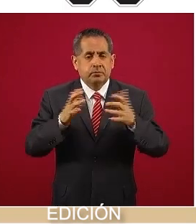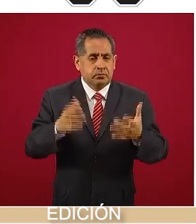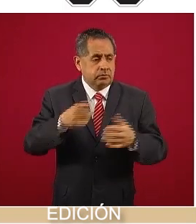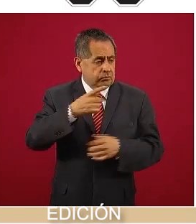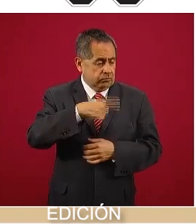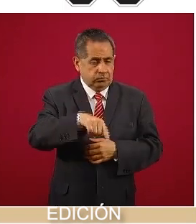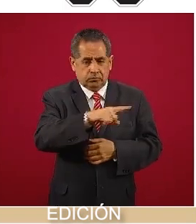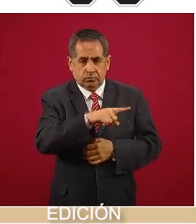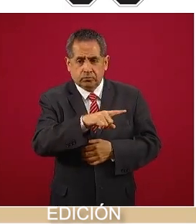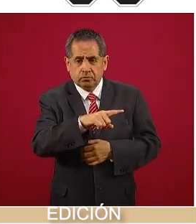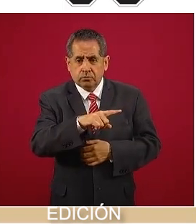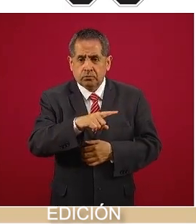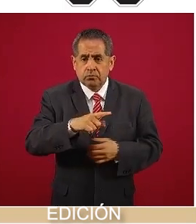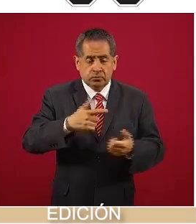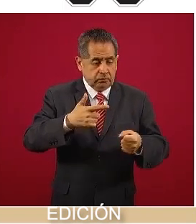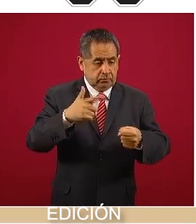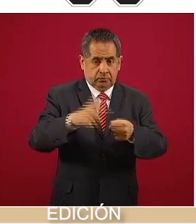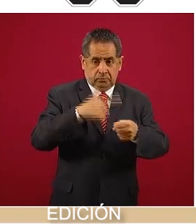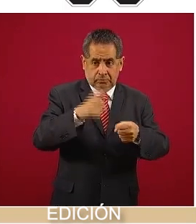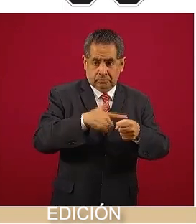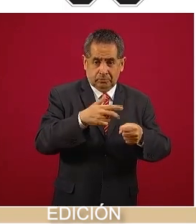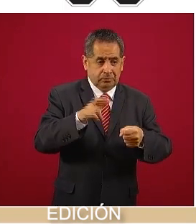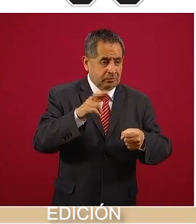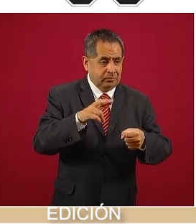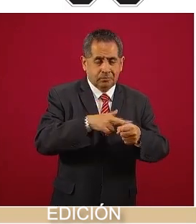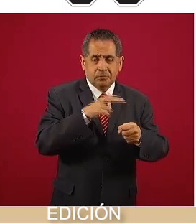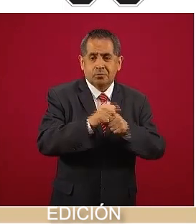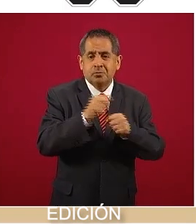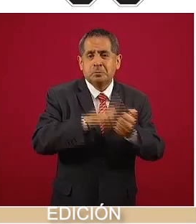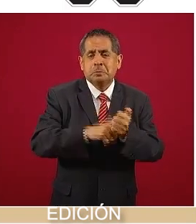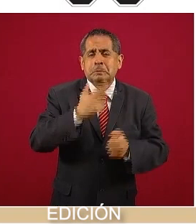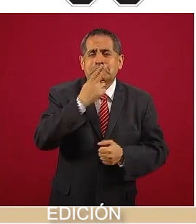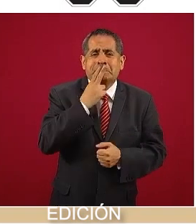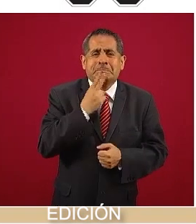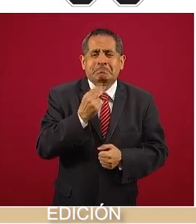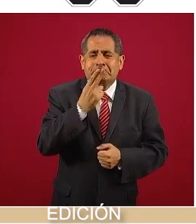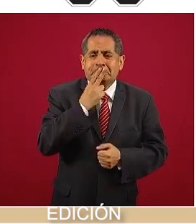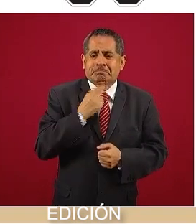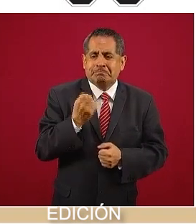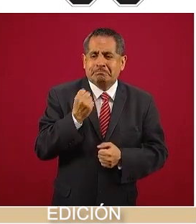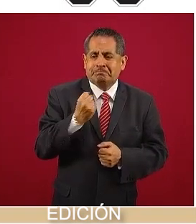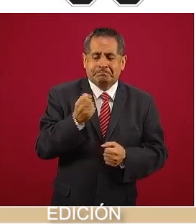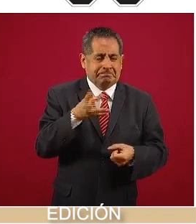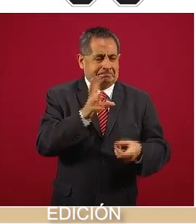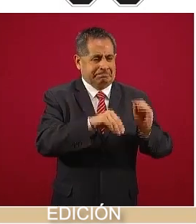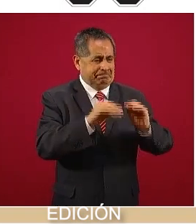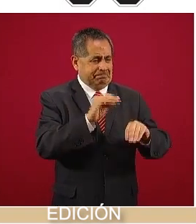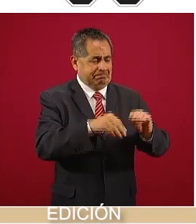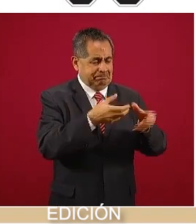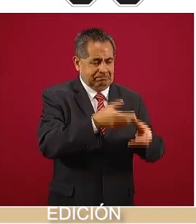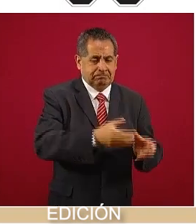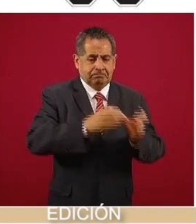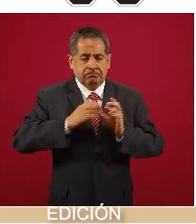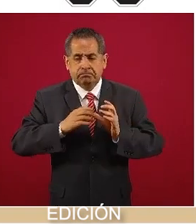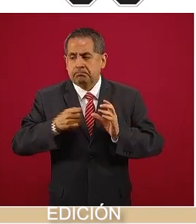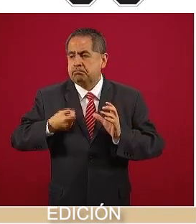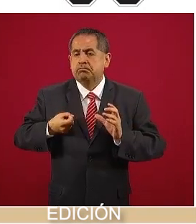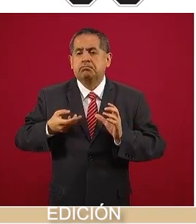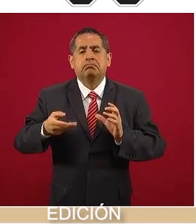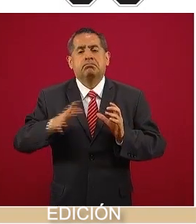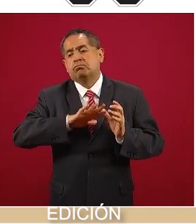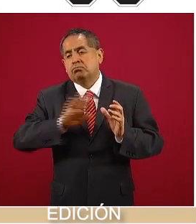contribuyen las bebidas azucaradas, el consumo de bebidas azucaradas a la mortalidad